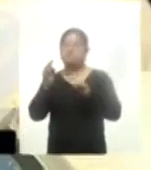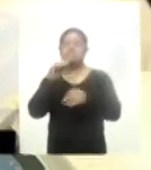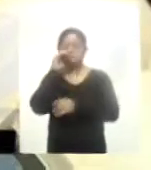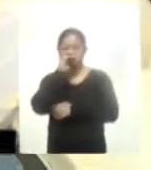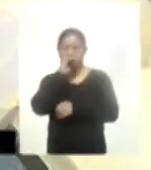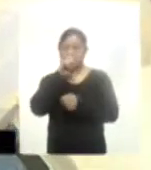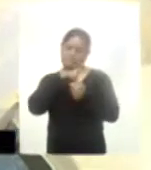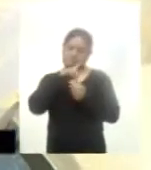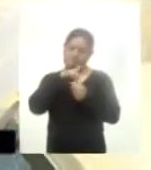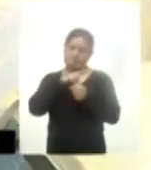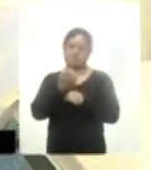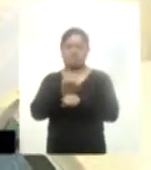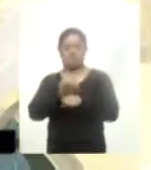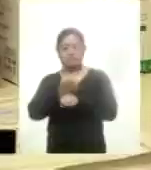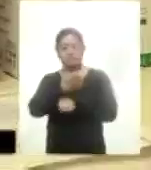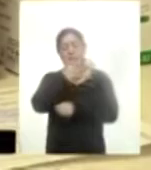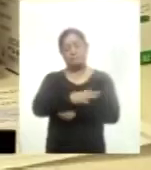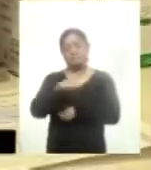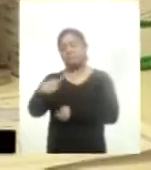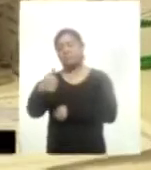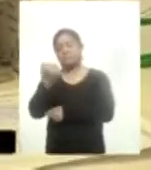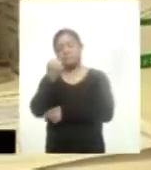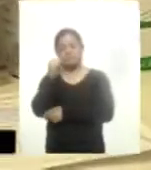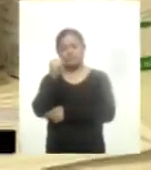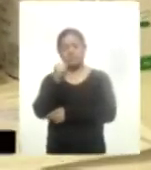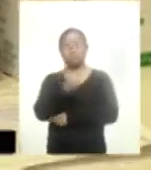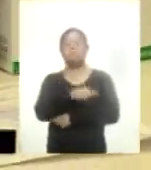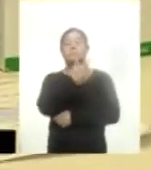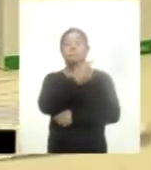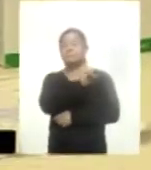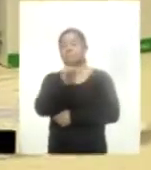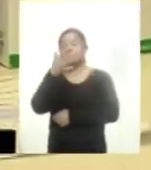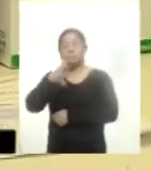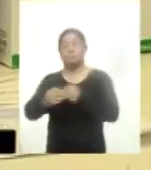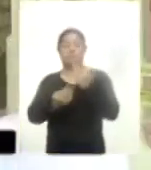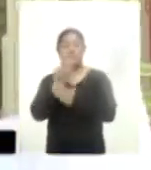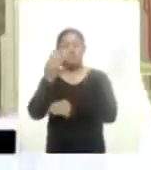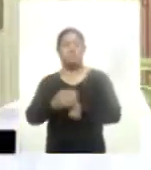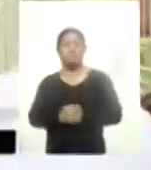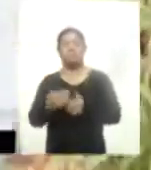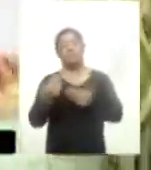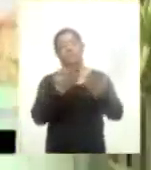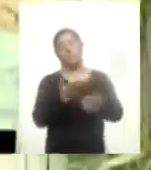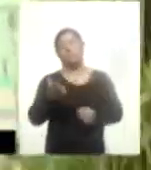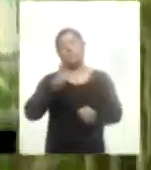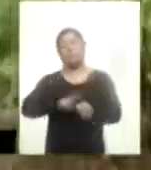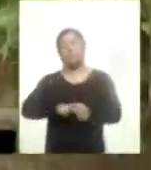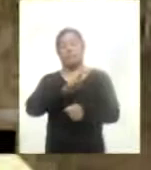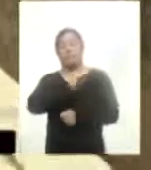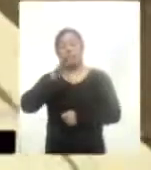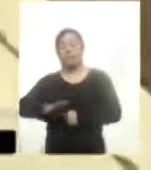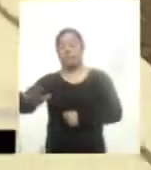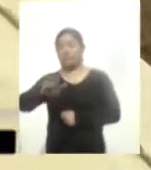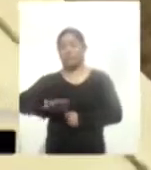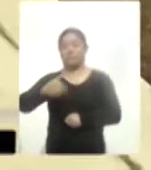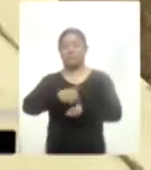llevará a cabo los días 10 y 11 de septiembre de 7 a 10 horas en el patio exterior del Hospital General de Zona Número 1,